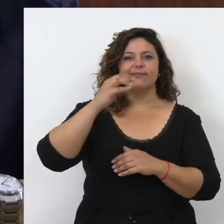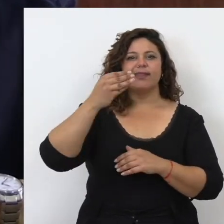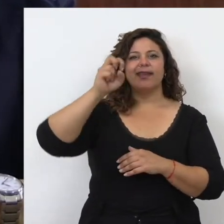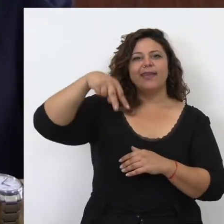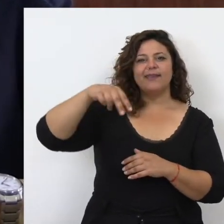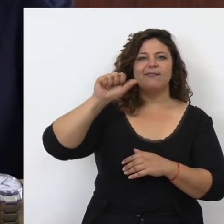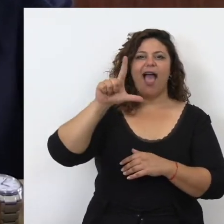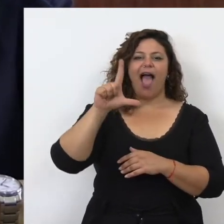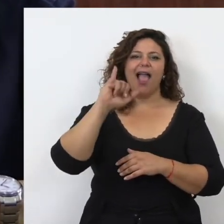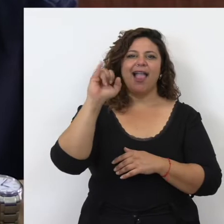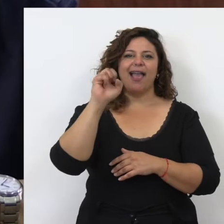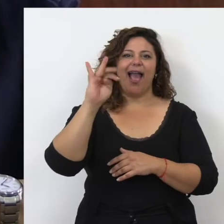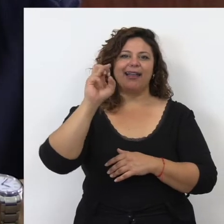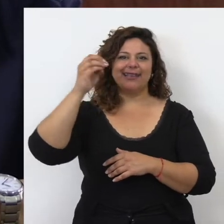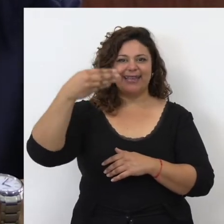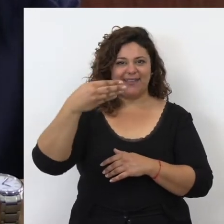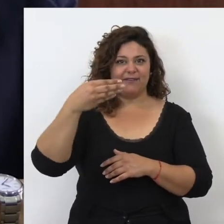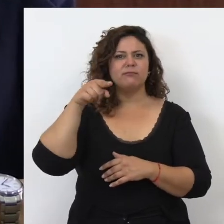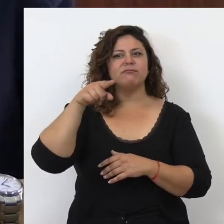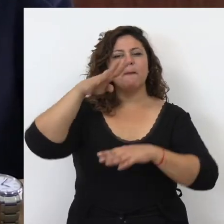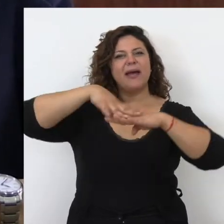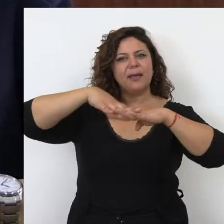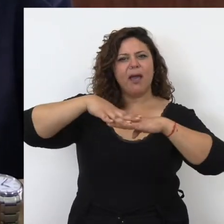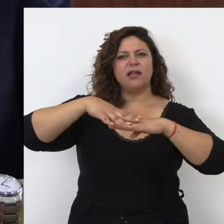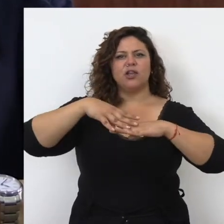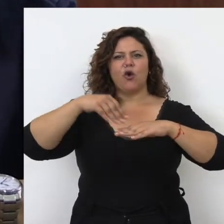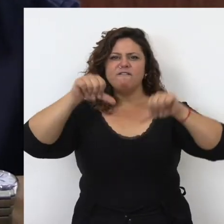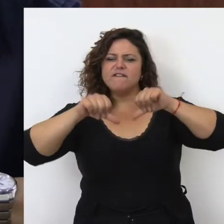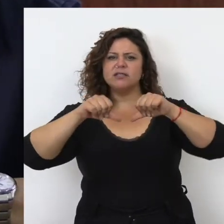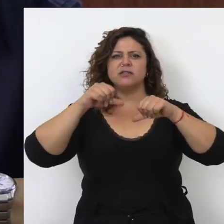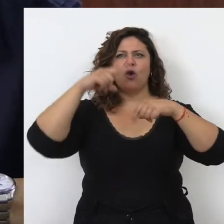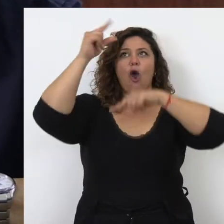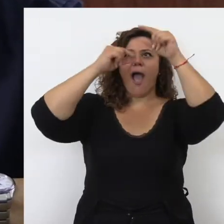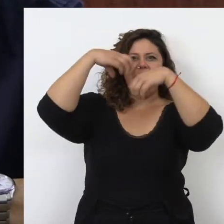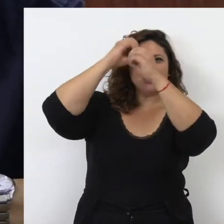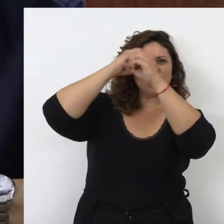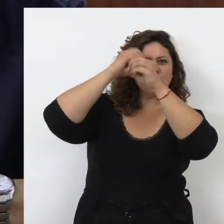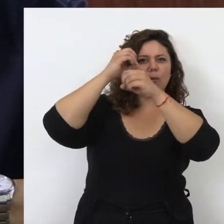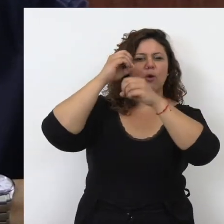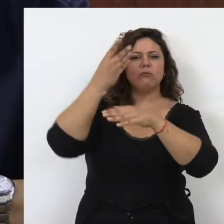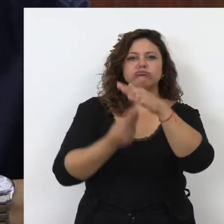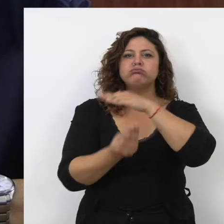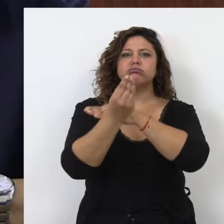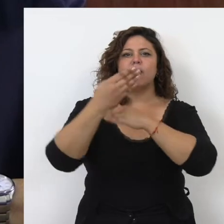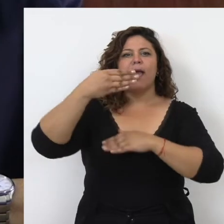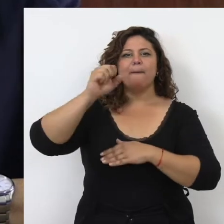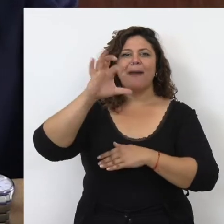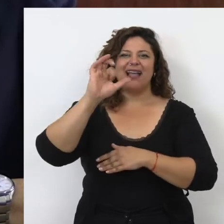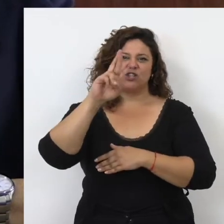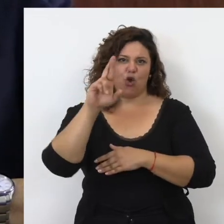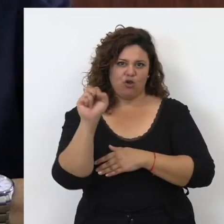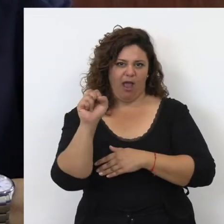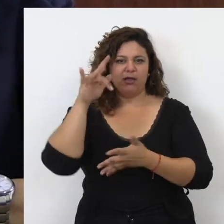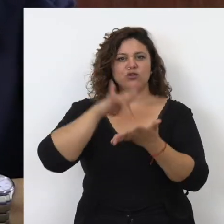de Im al-Haitín. Im al-Haitín, matemático, físico y astrónomo, nacido en Basora,